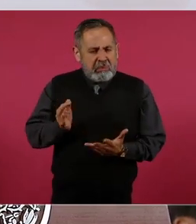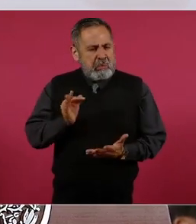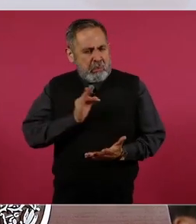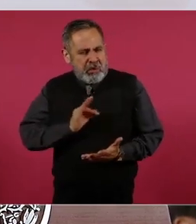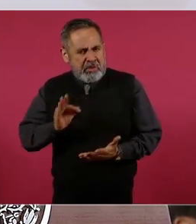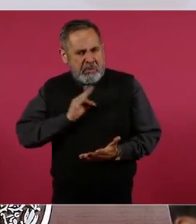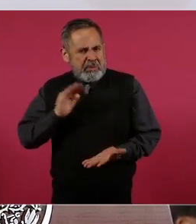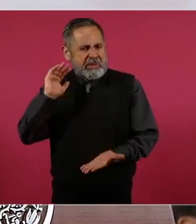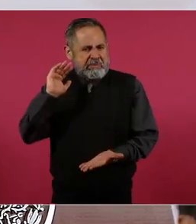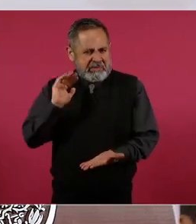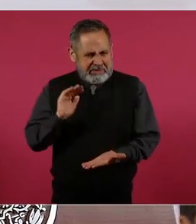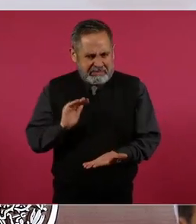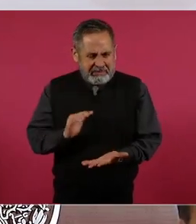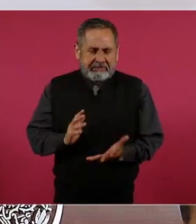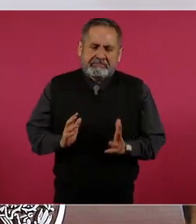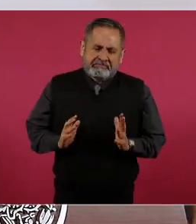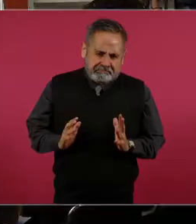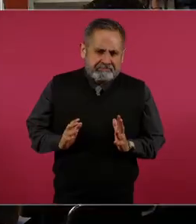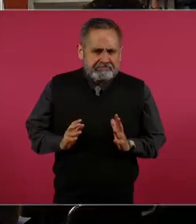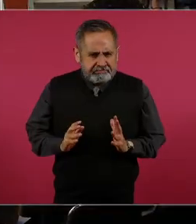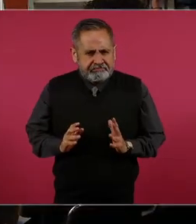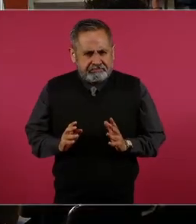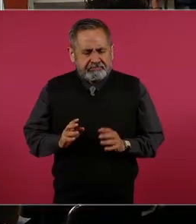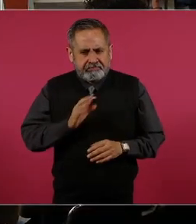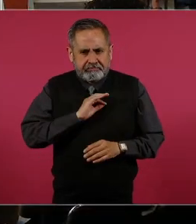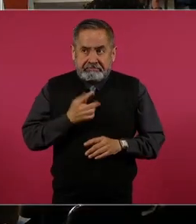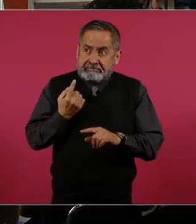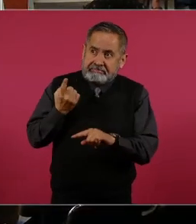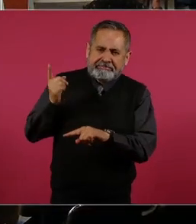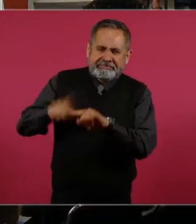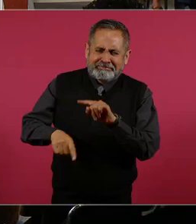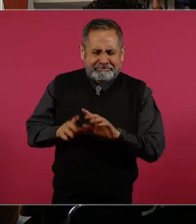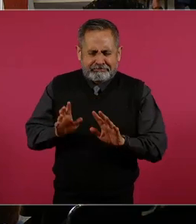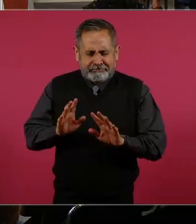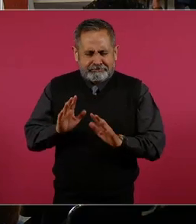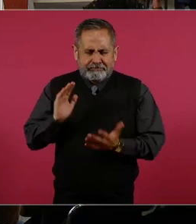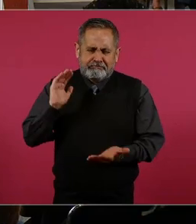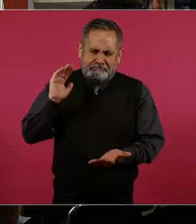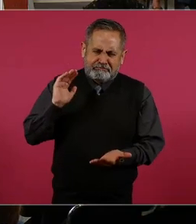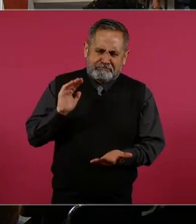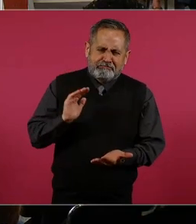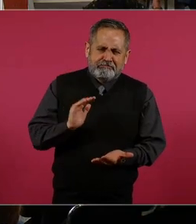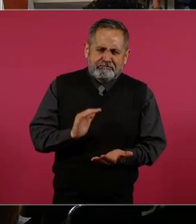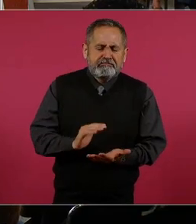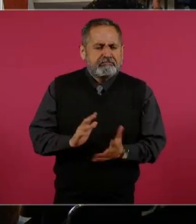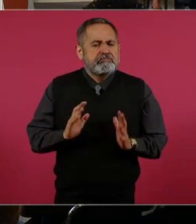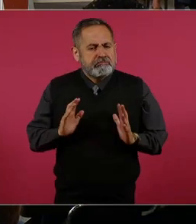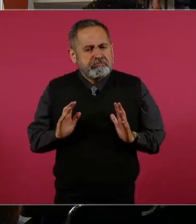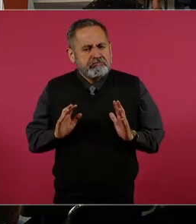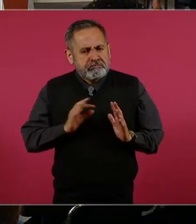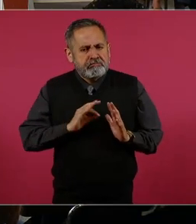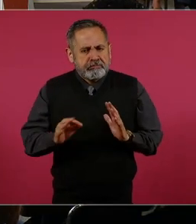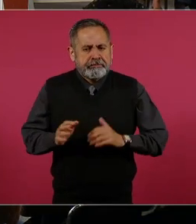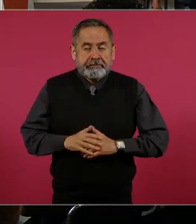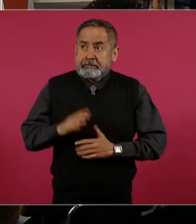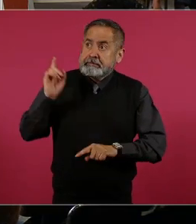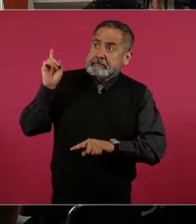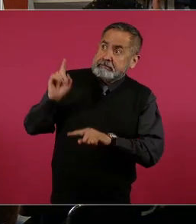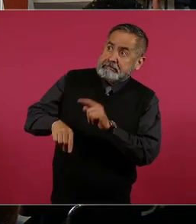no hablar de quitarse por completo, porque eso